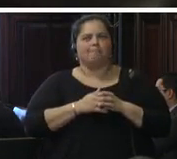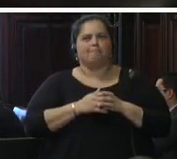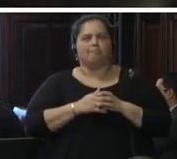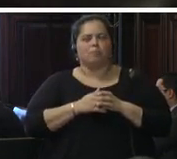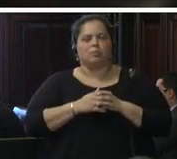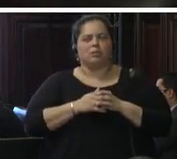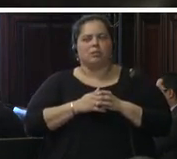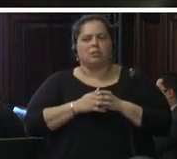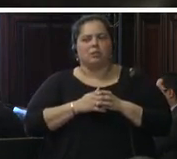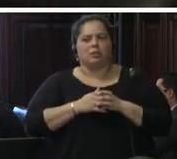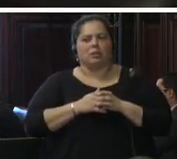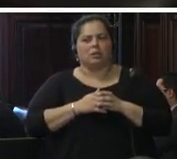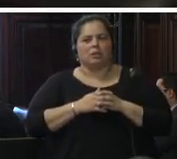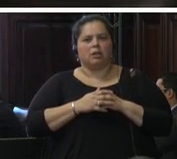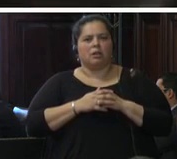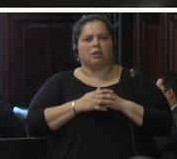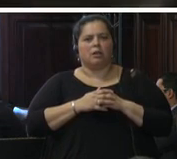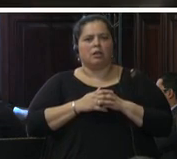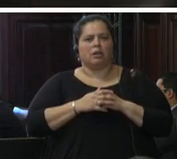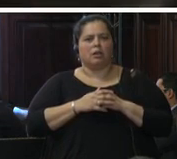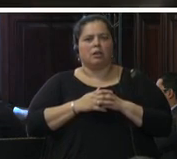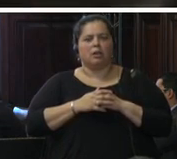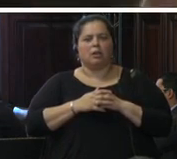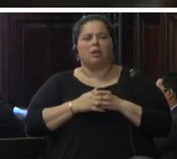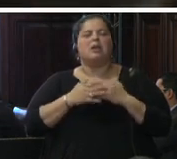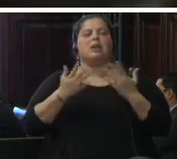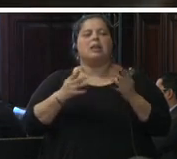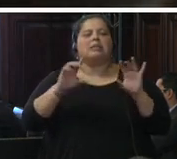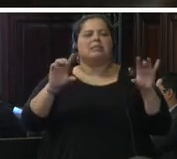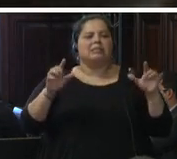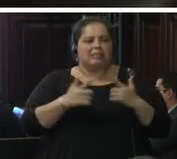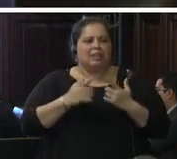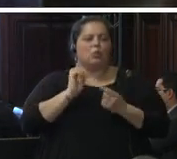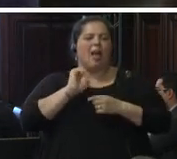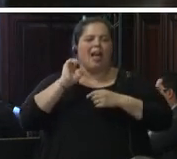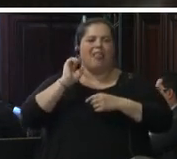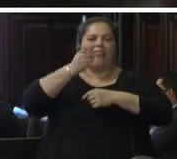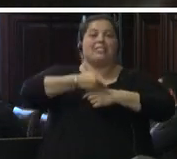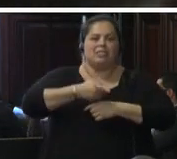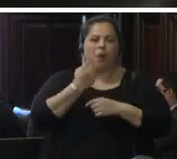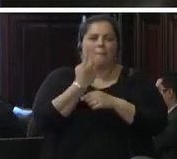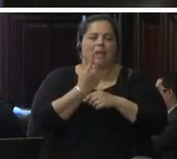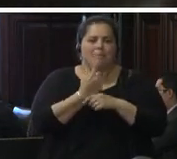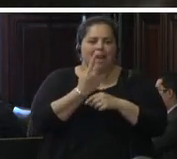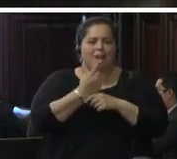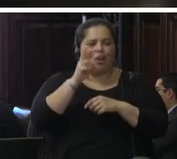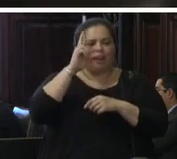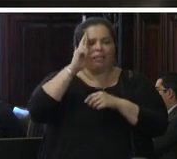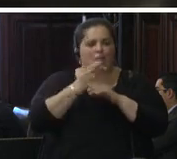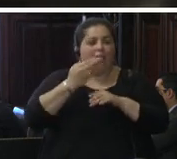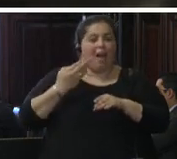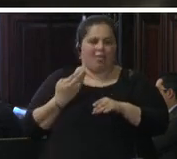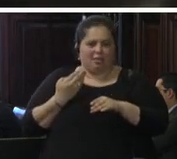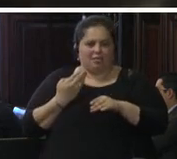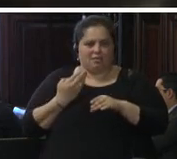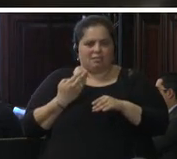como sin una decisión razonada gracias por mi traductora pero